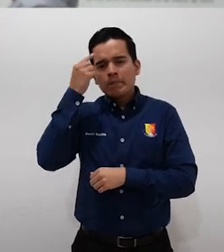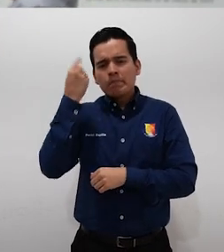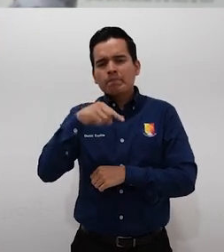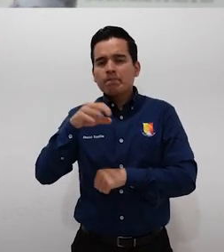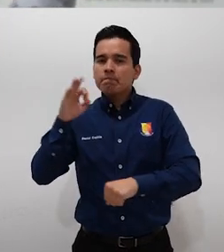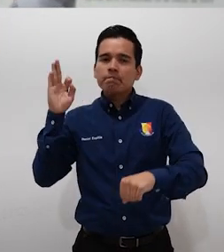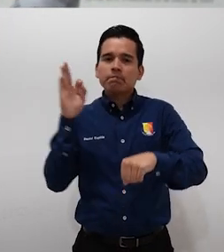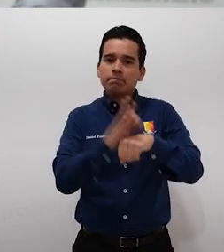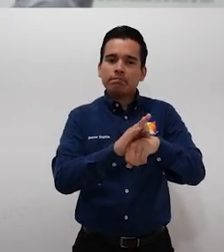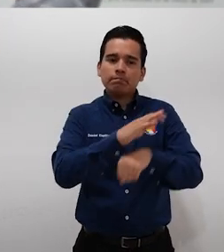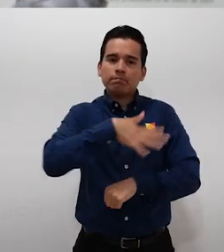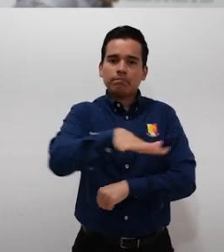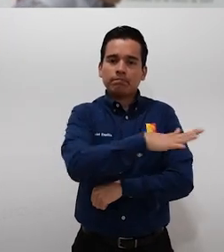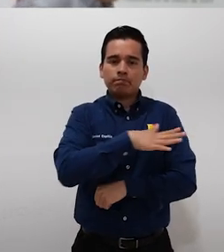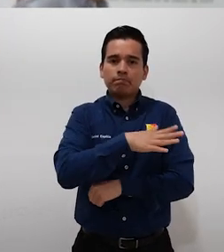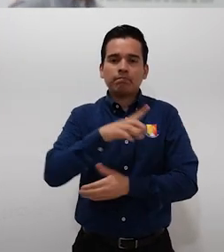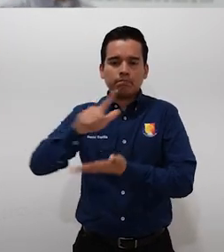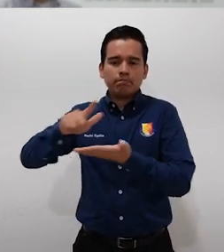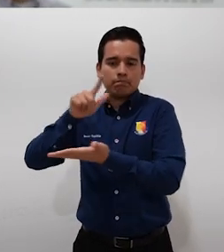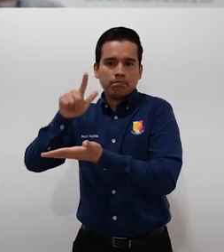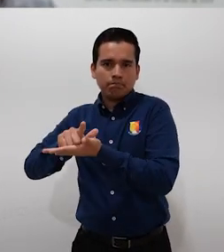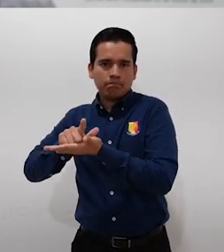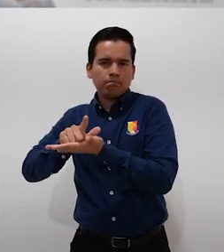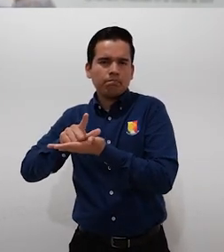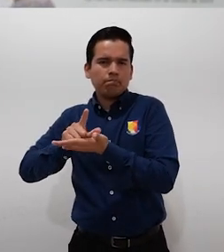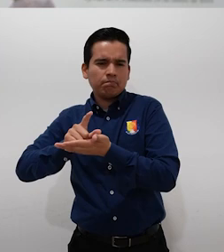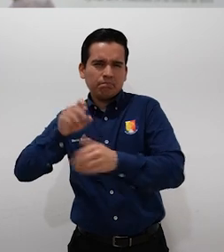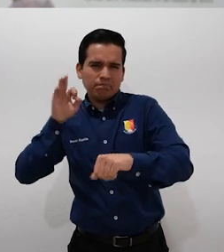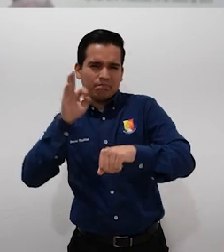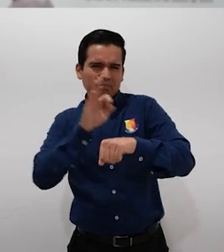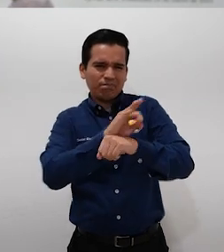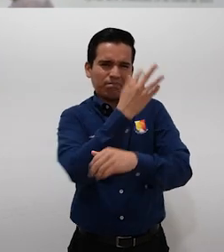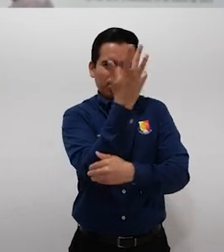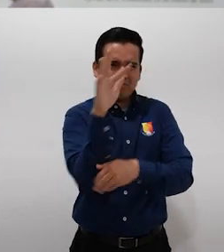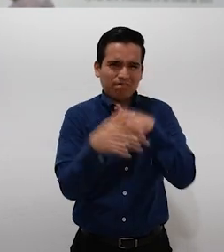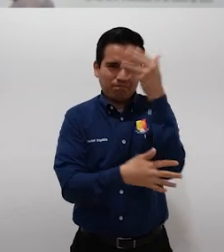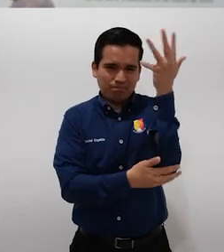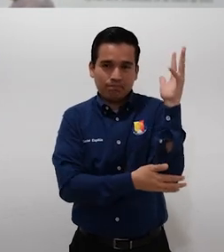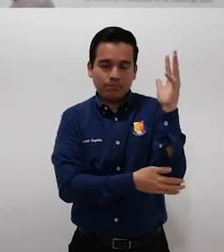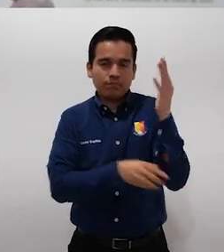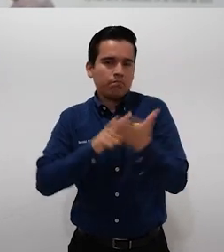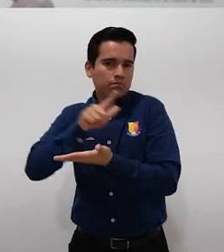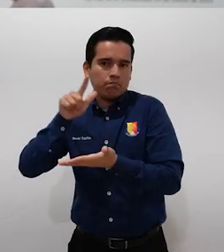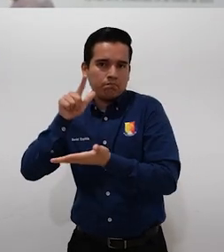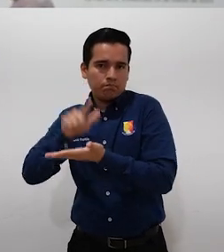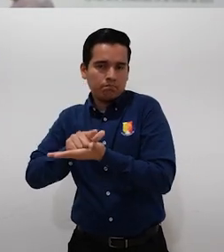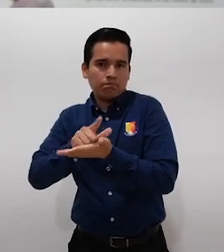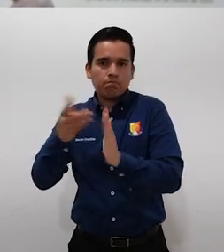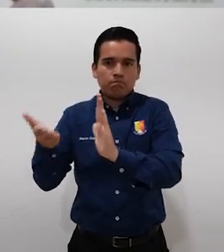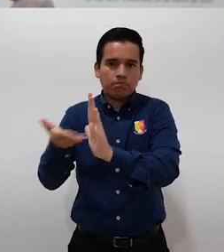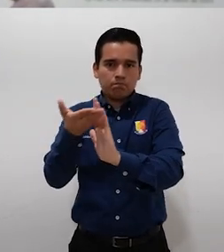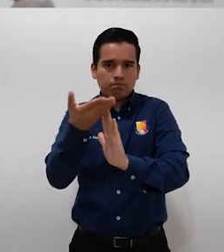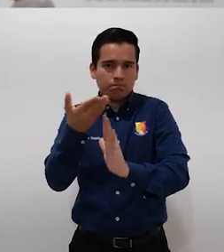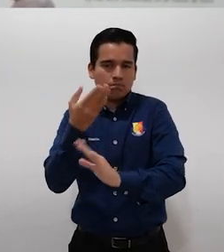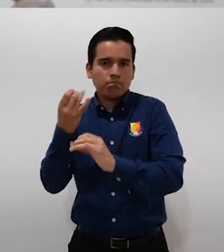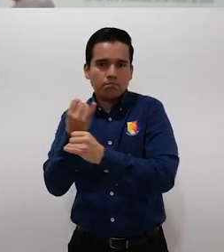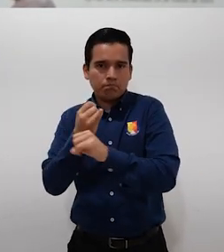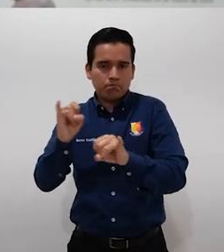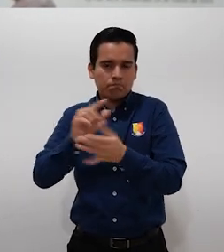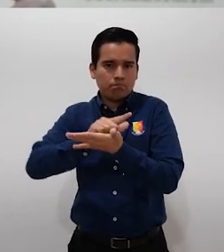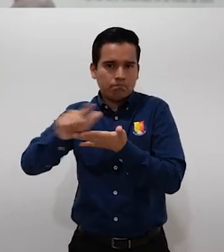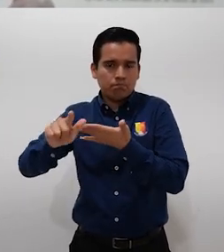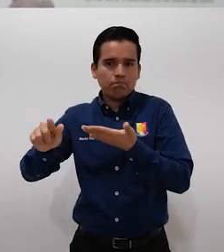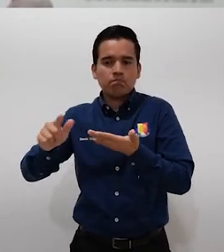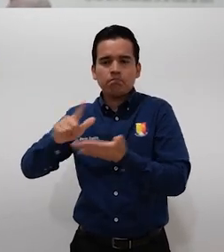ciudadanía. Tenemos la ley de fomento forestal, tenemos la ley rural sustentable, tenemos la ley